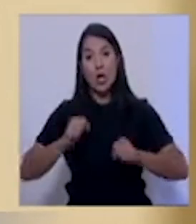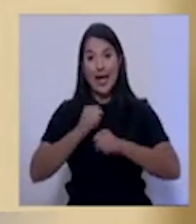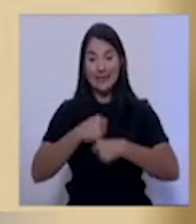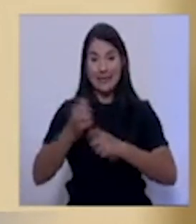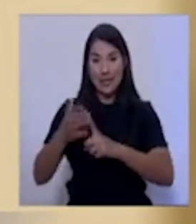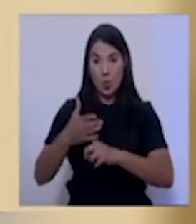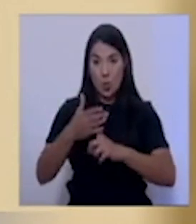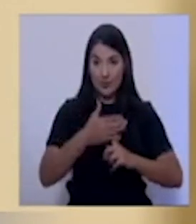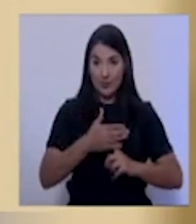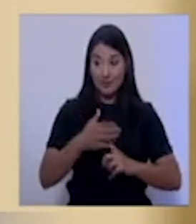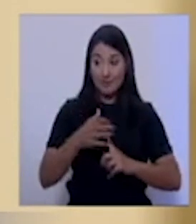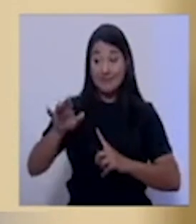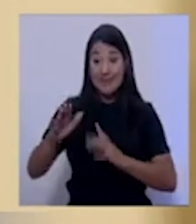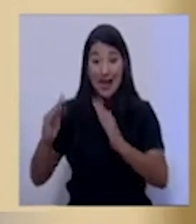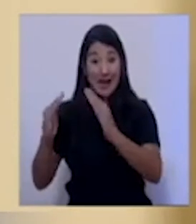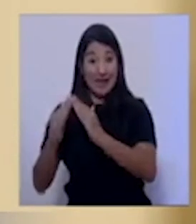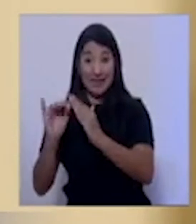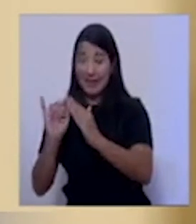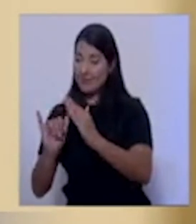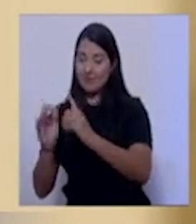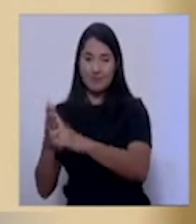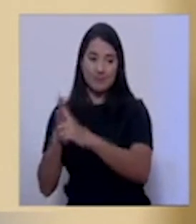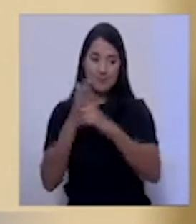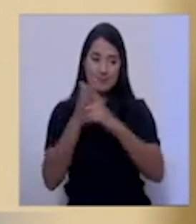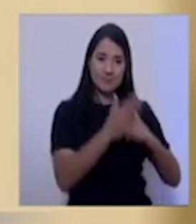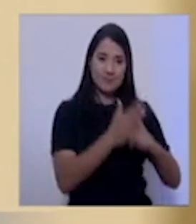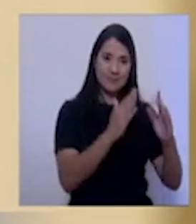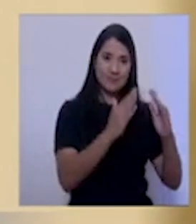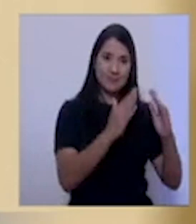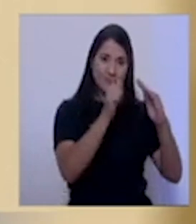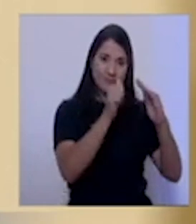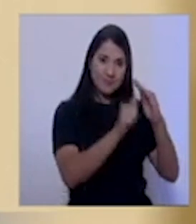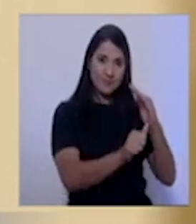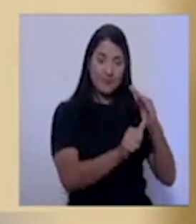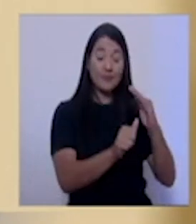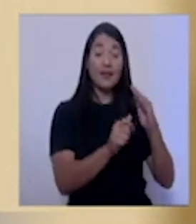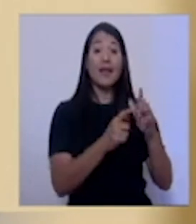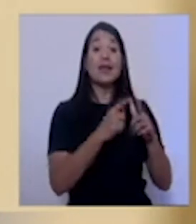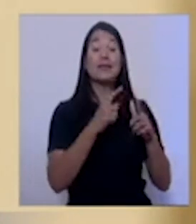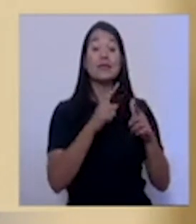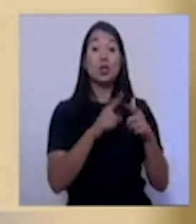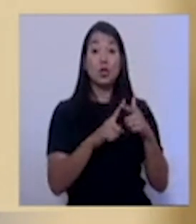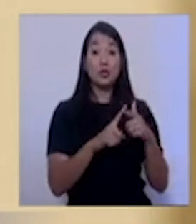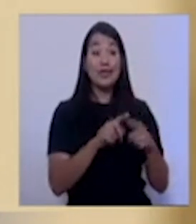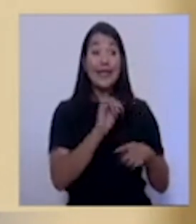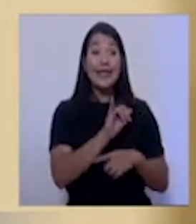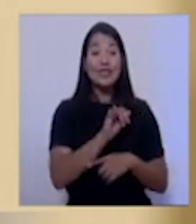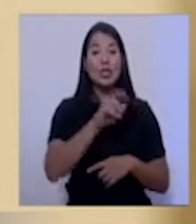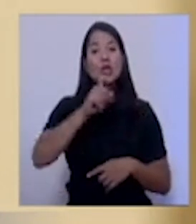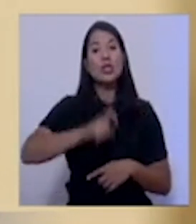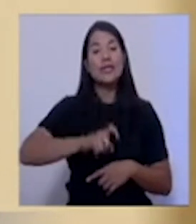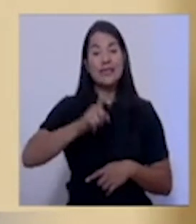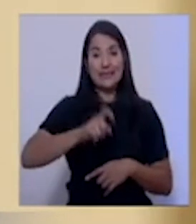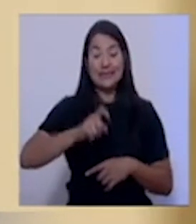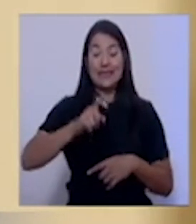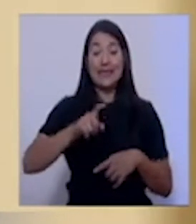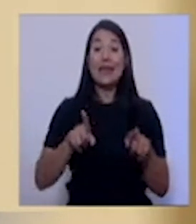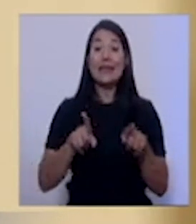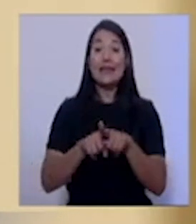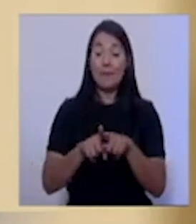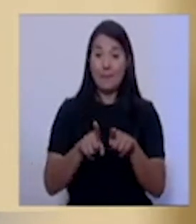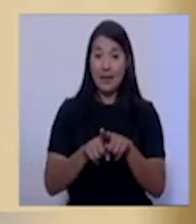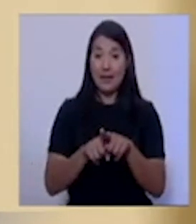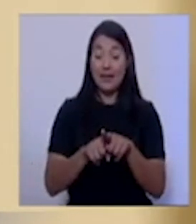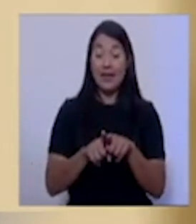el virus. Y esto, además, ha requerido de parte nuestra hacer la